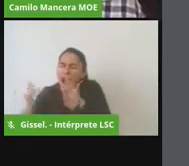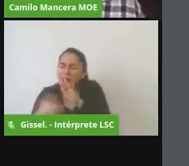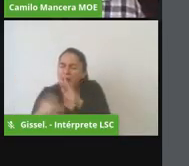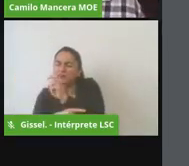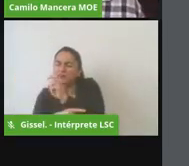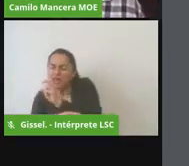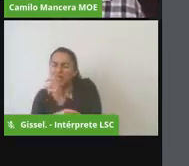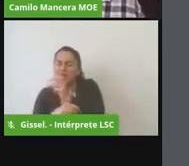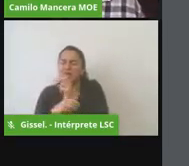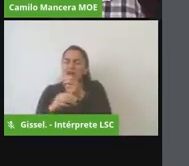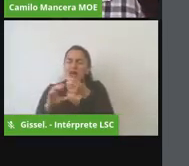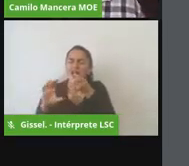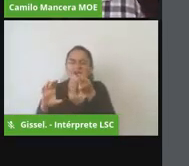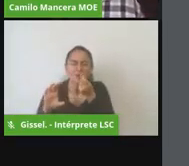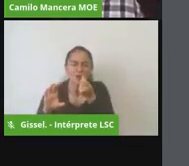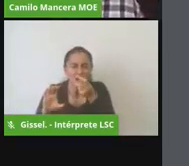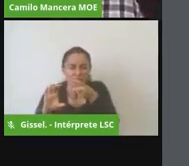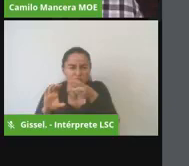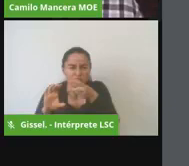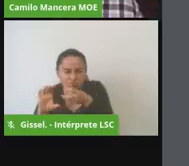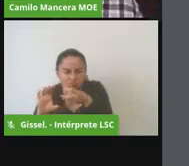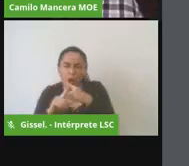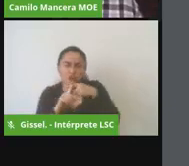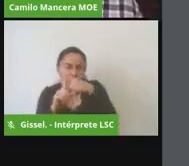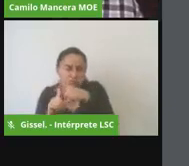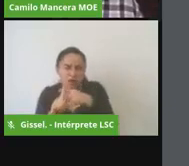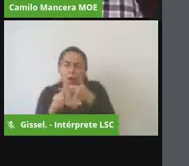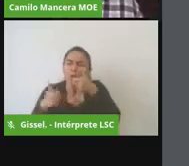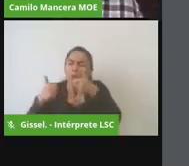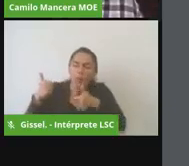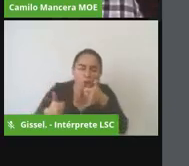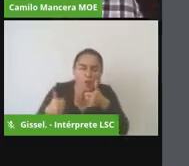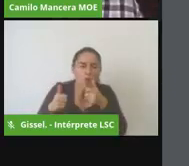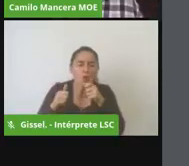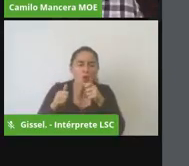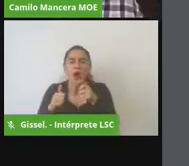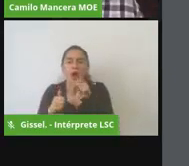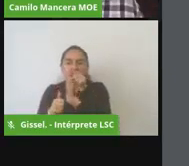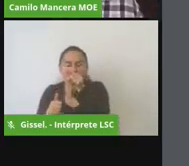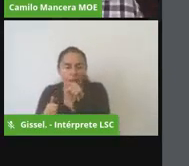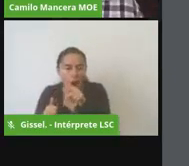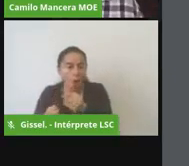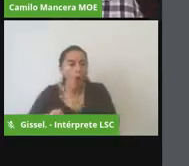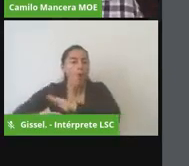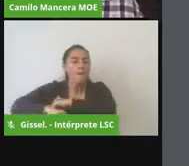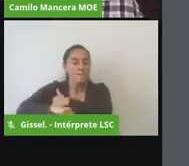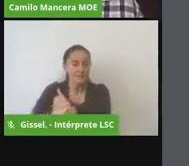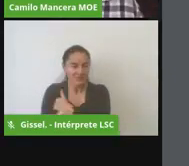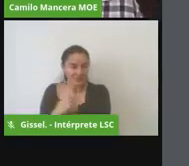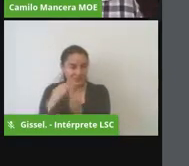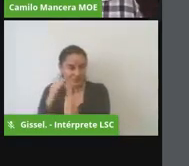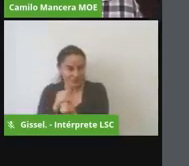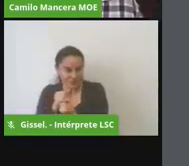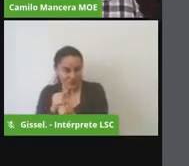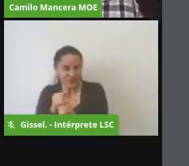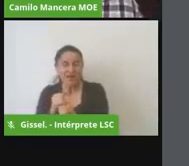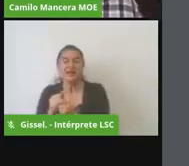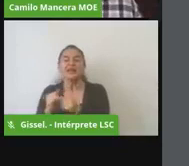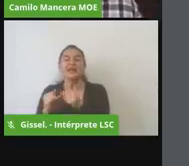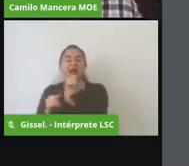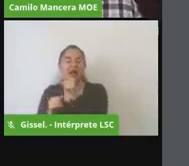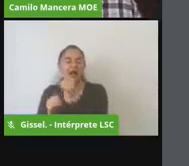se remitirá al y de pac y al ministerio del interior a la dirección de democracia y participación y acción comunal